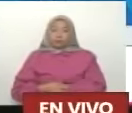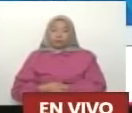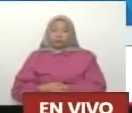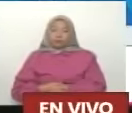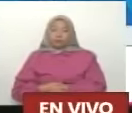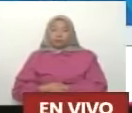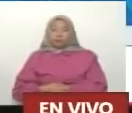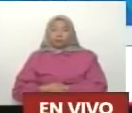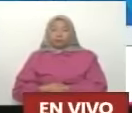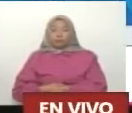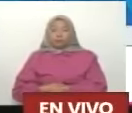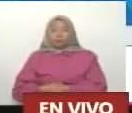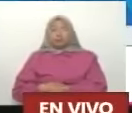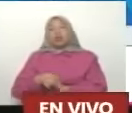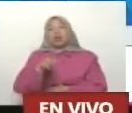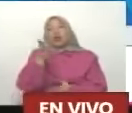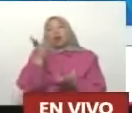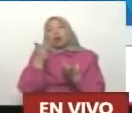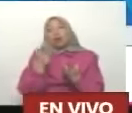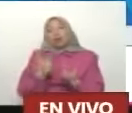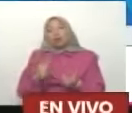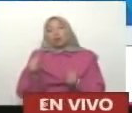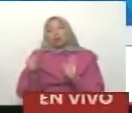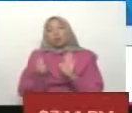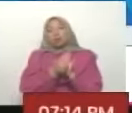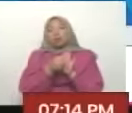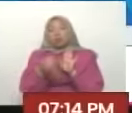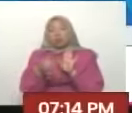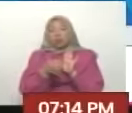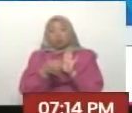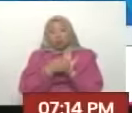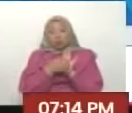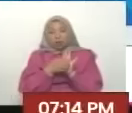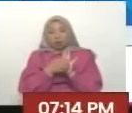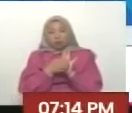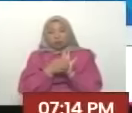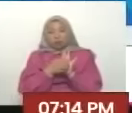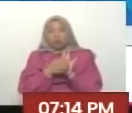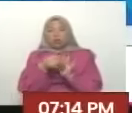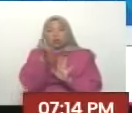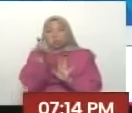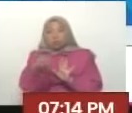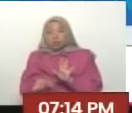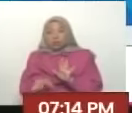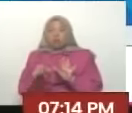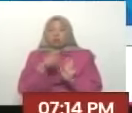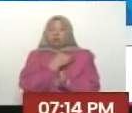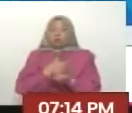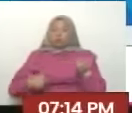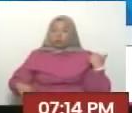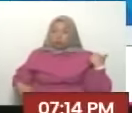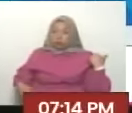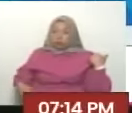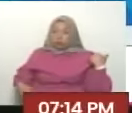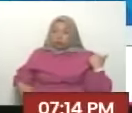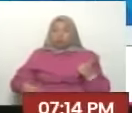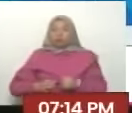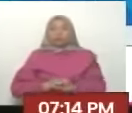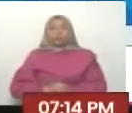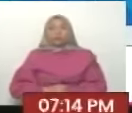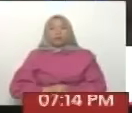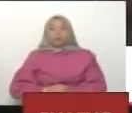porque hubo cuantos asilados cuando el golpe de estado contra el presidente Salvador Allende decenas centenares